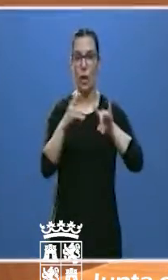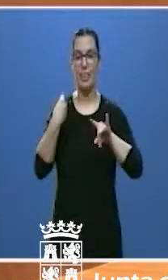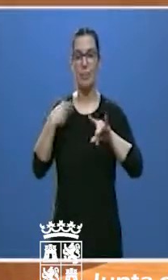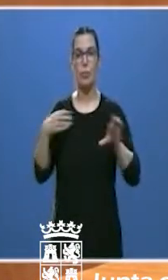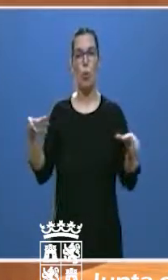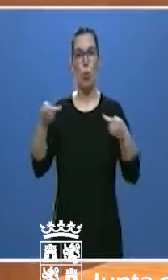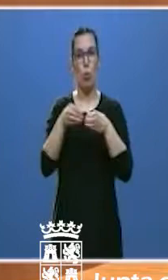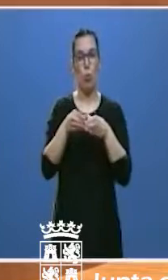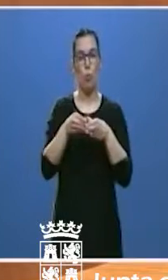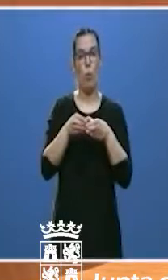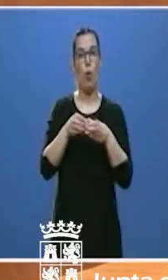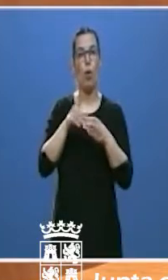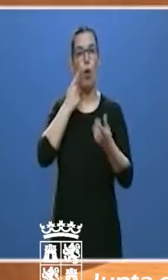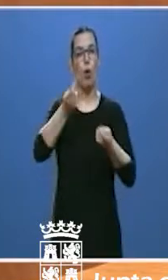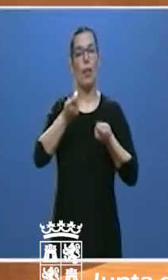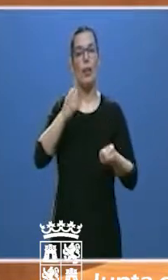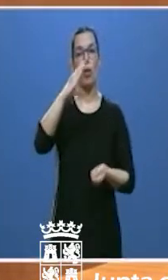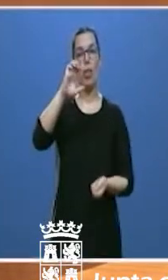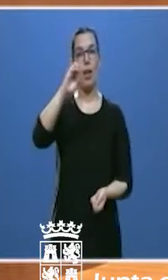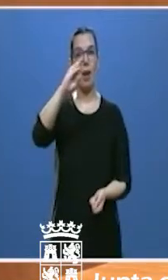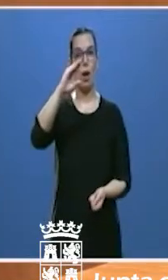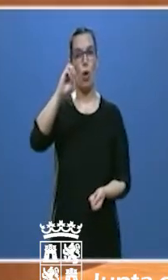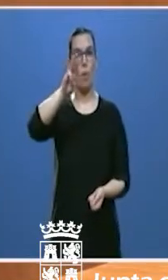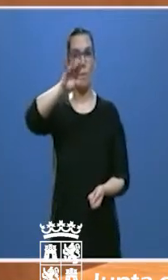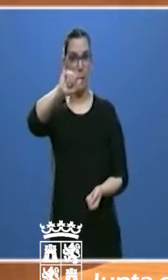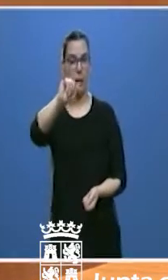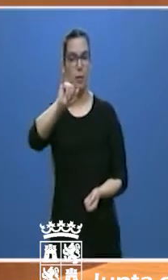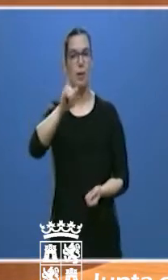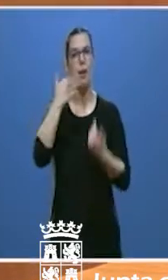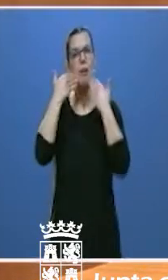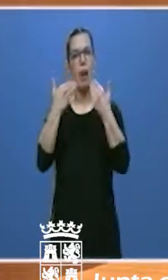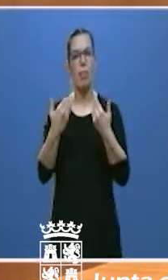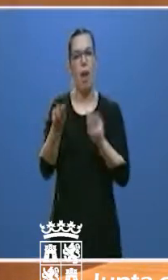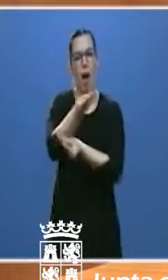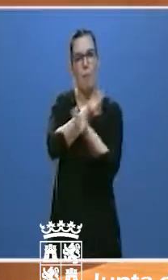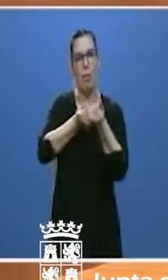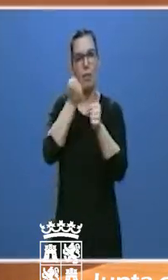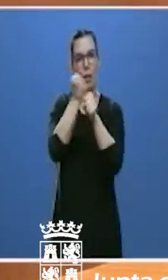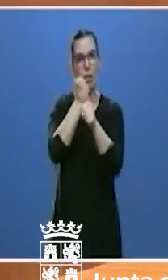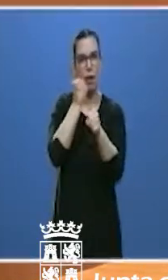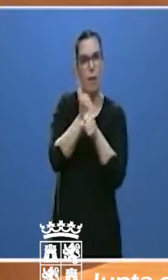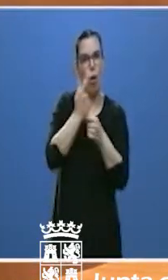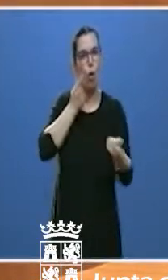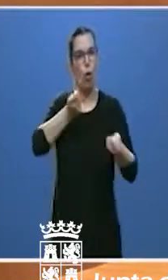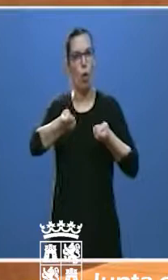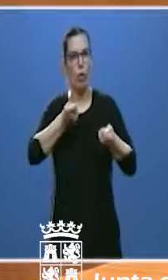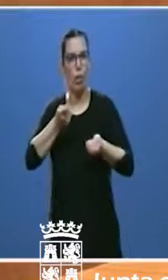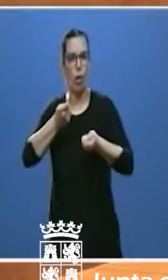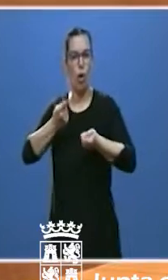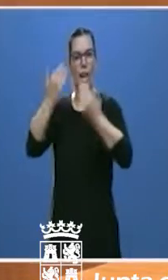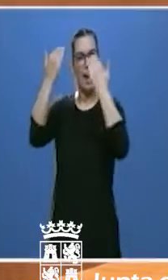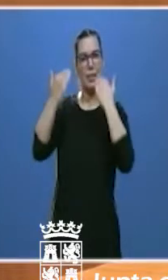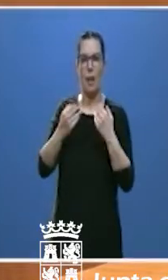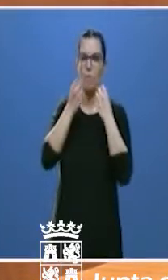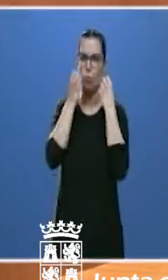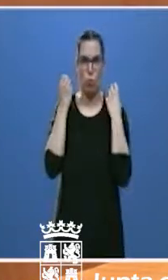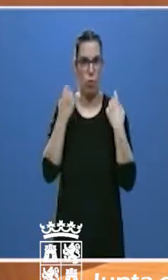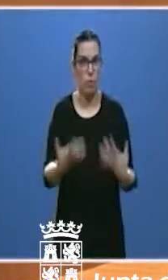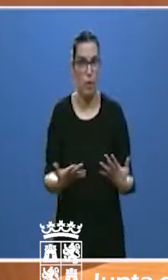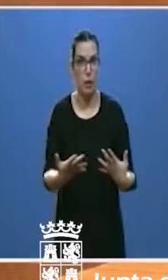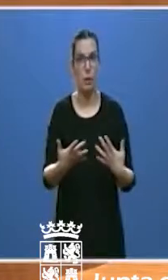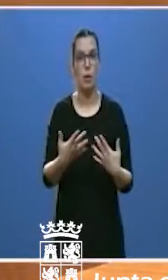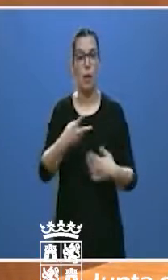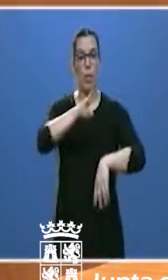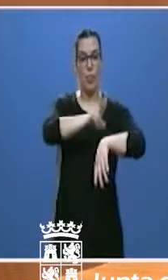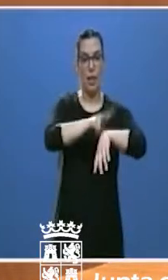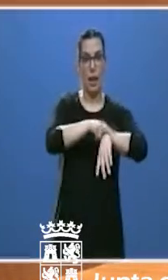cada provincia. Agradecer el buen ambiente de trabajo y de coordinación, de lealtad con carácter general entre los